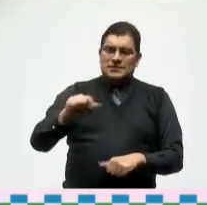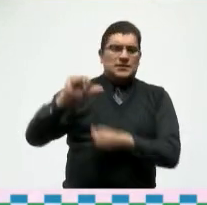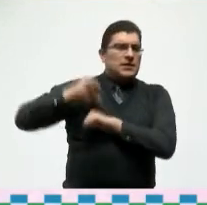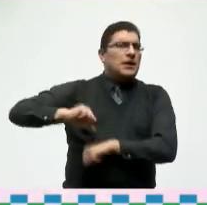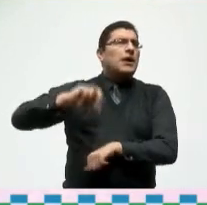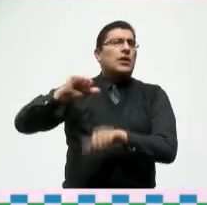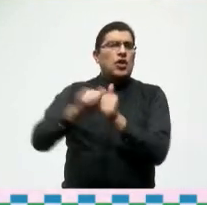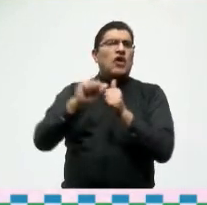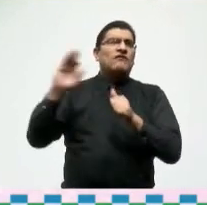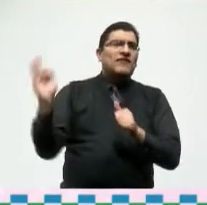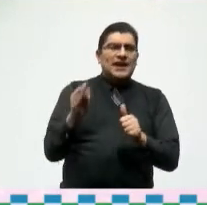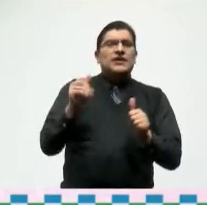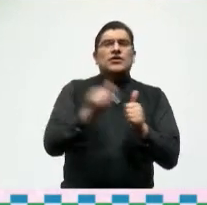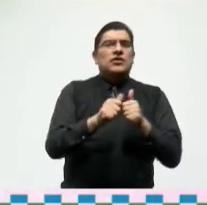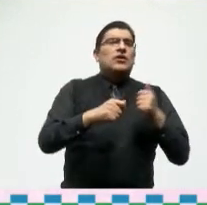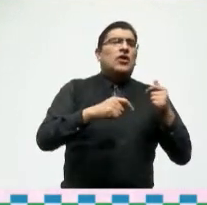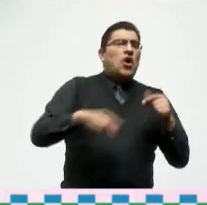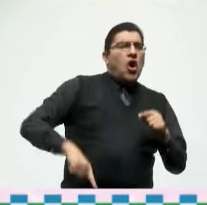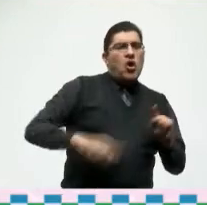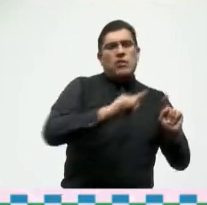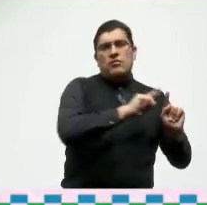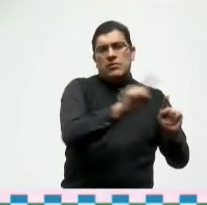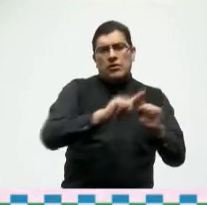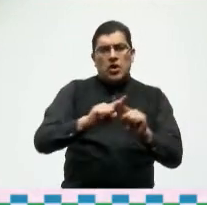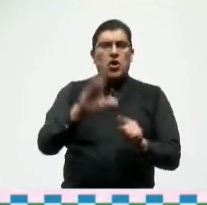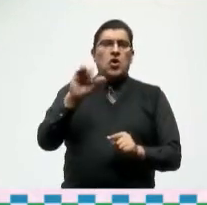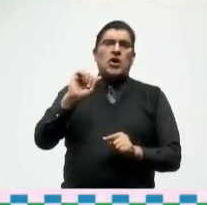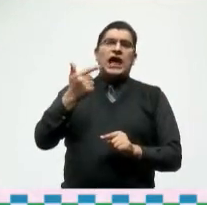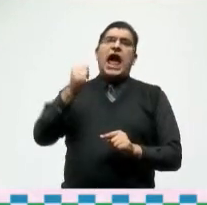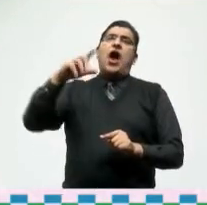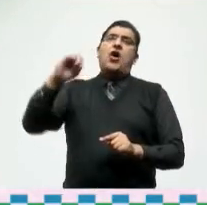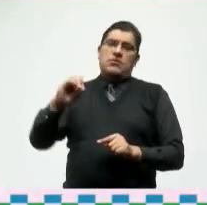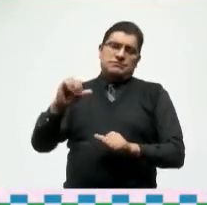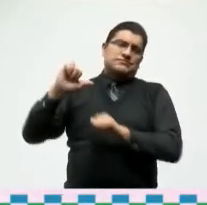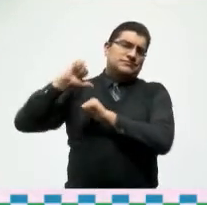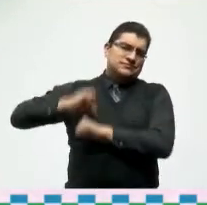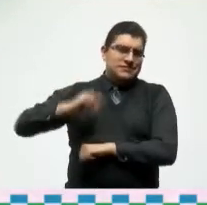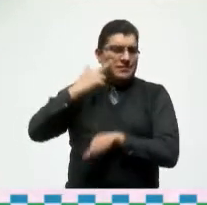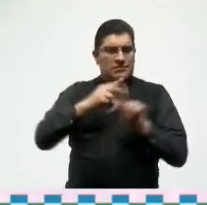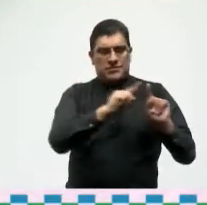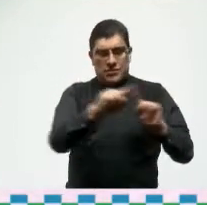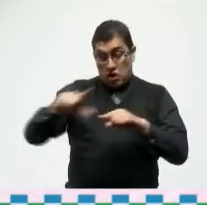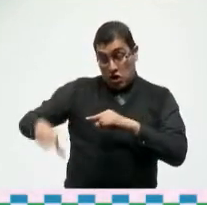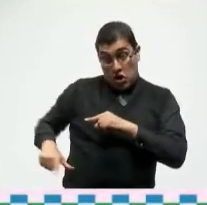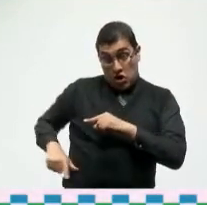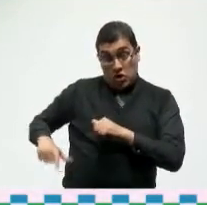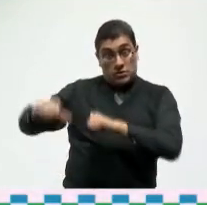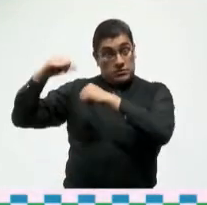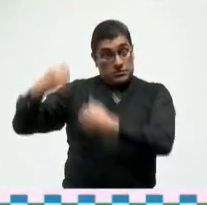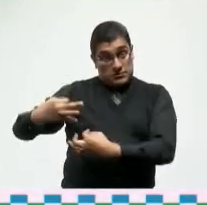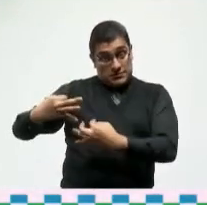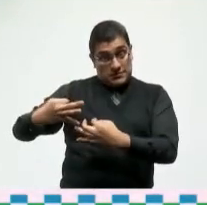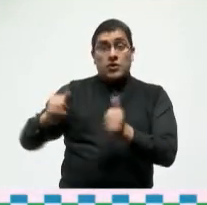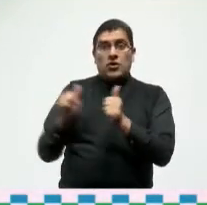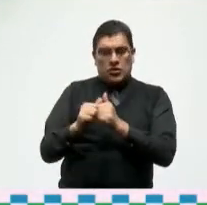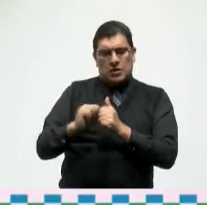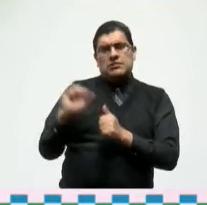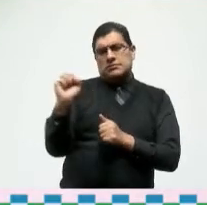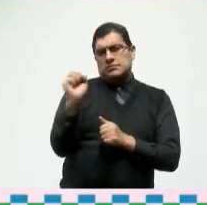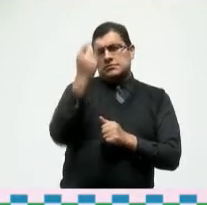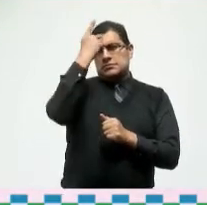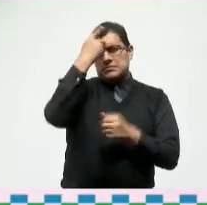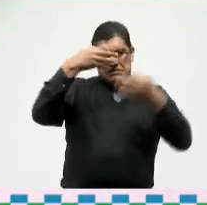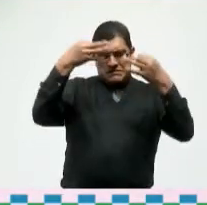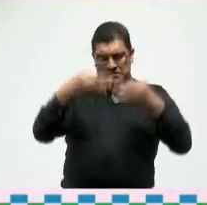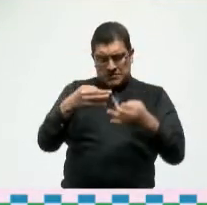de la conferencia nacional de gobernadores con agua y desde luego gobernador constitucional del estado